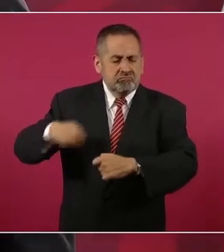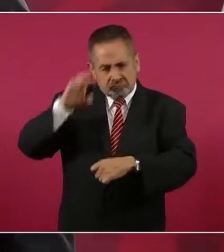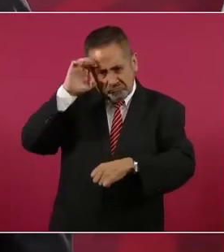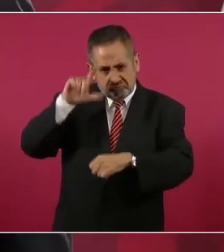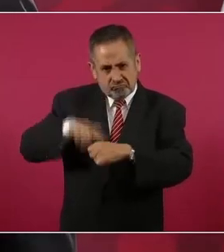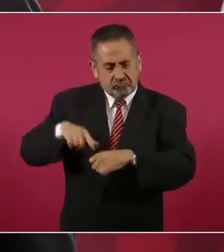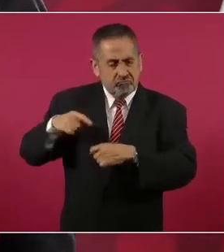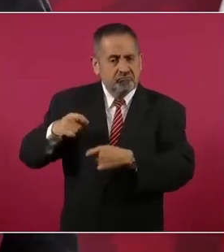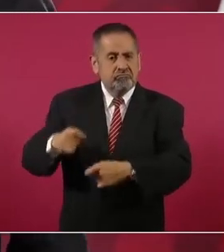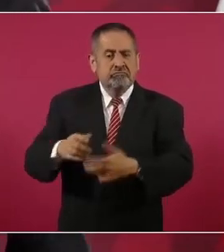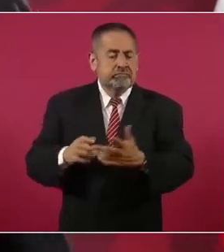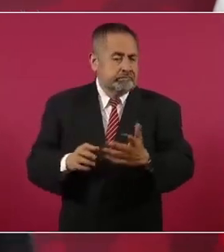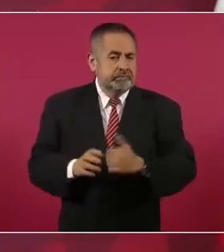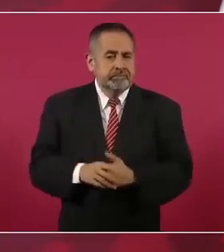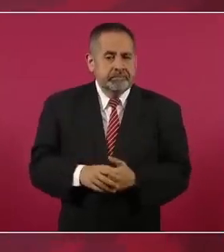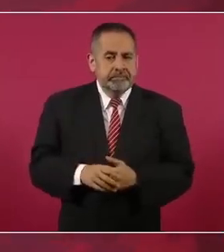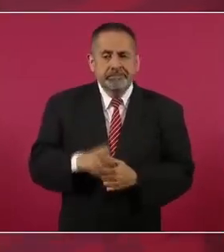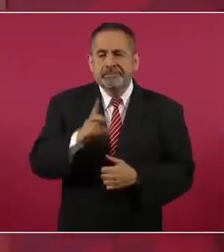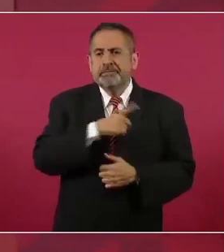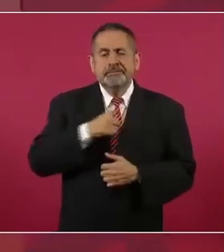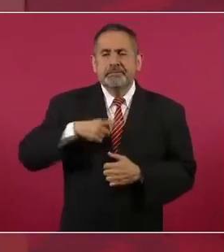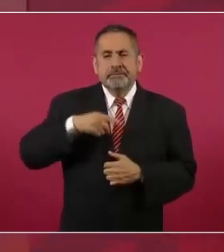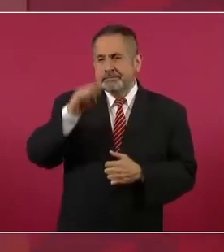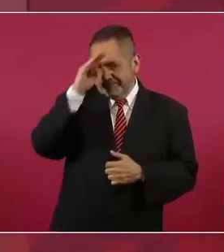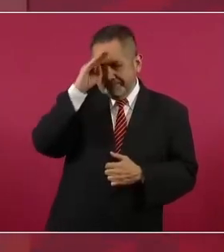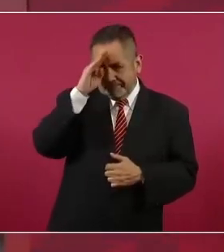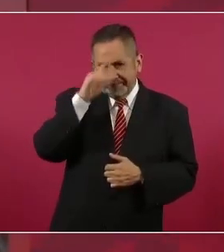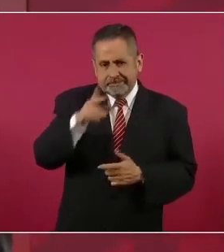para que no se esté pensando